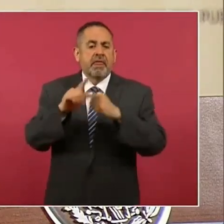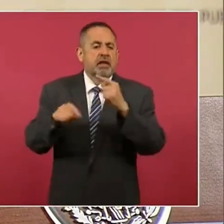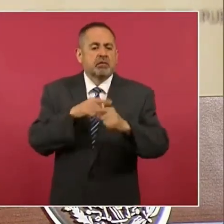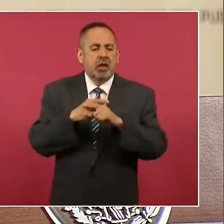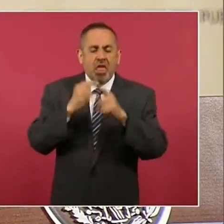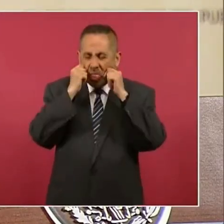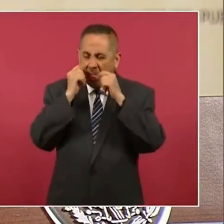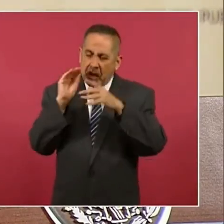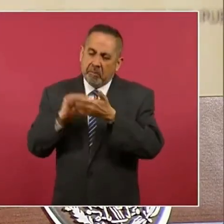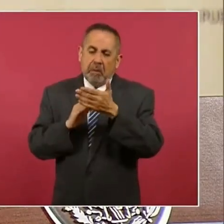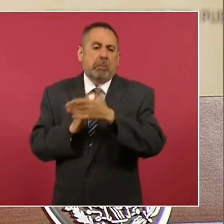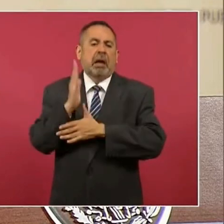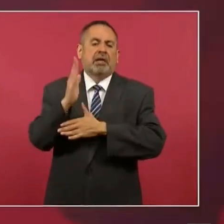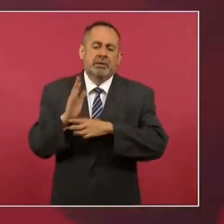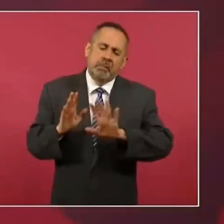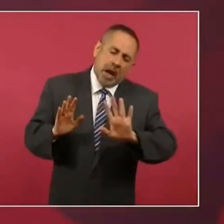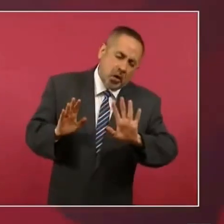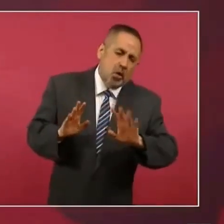respetaron,